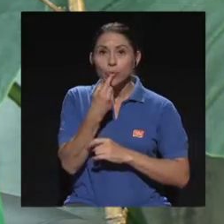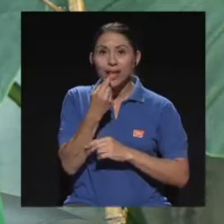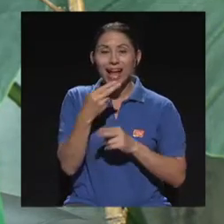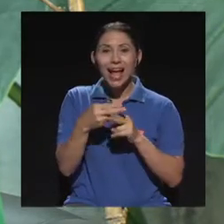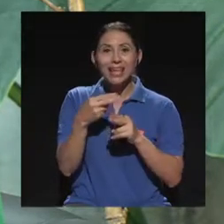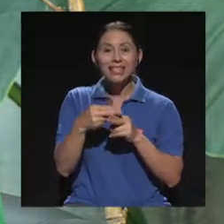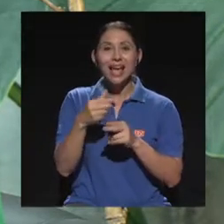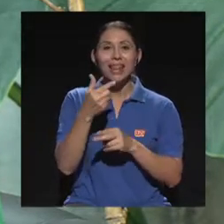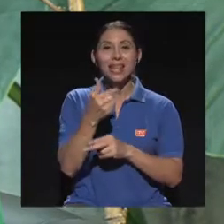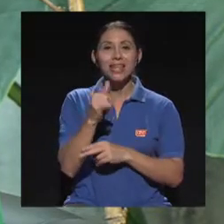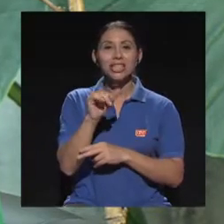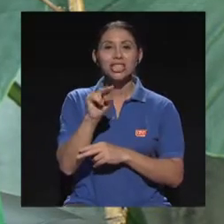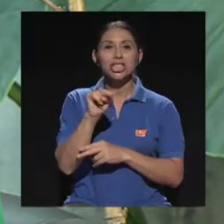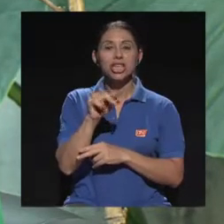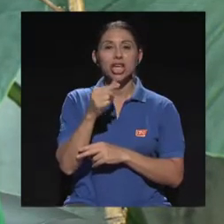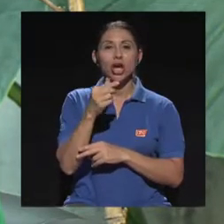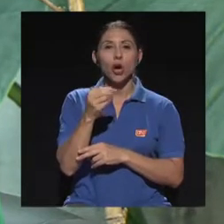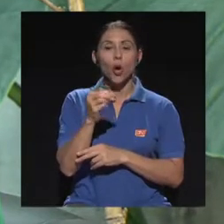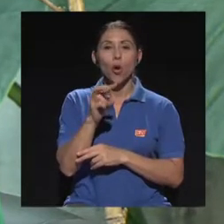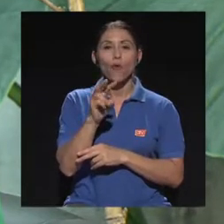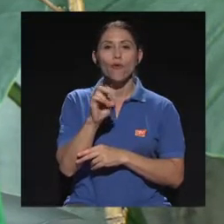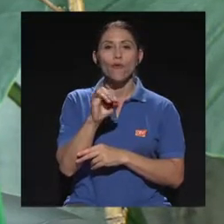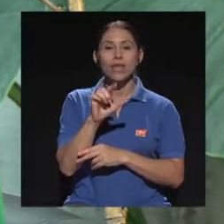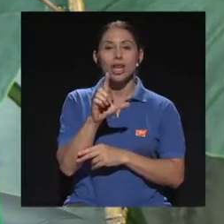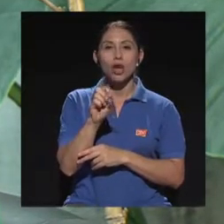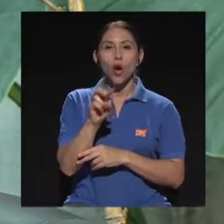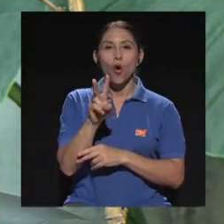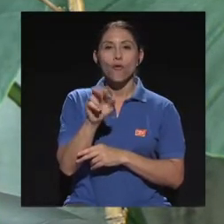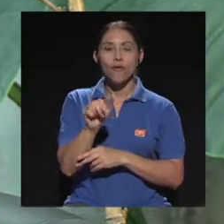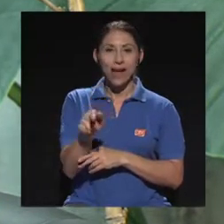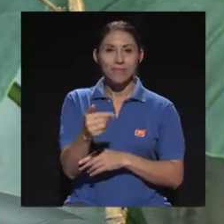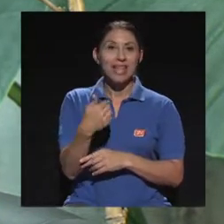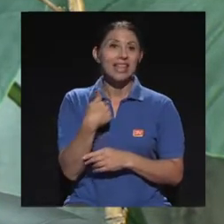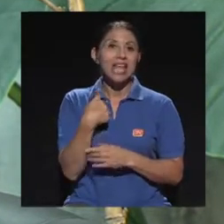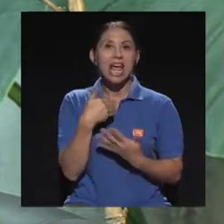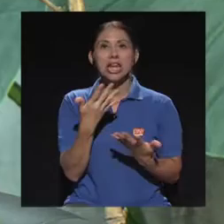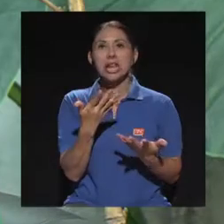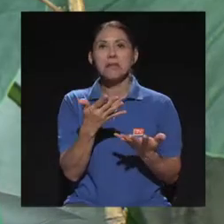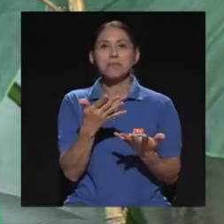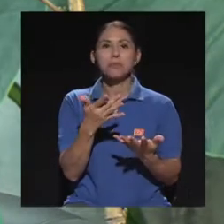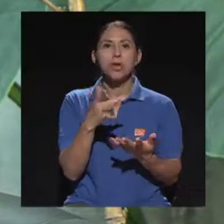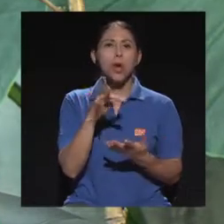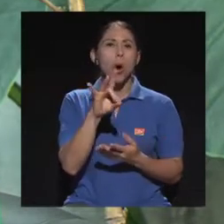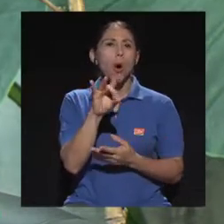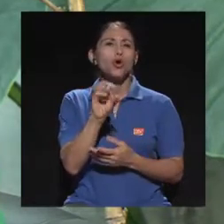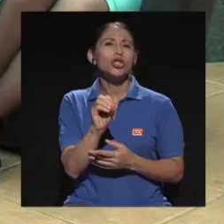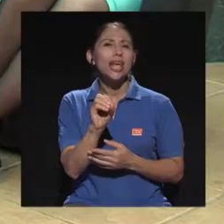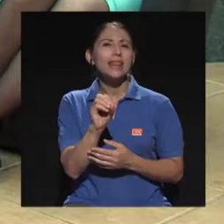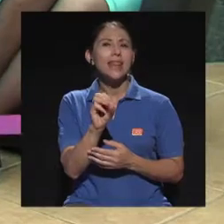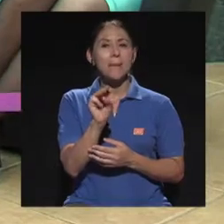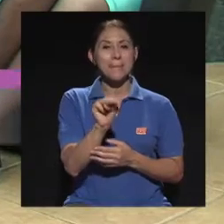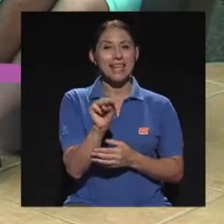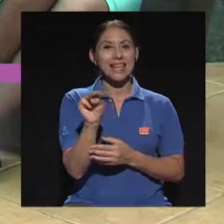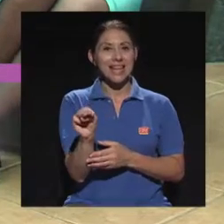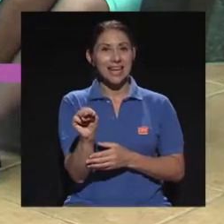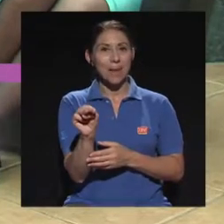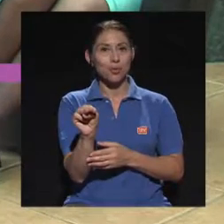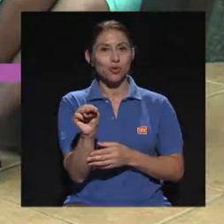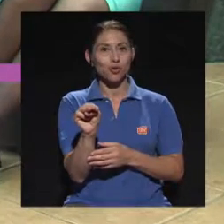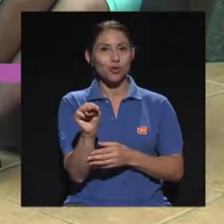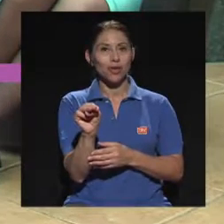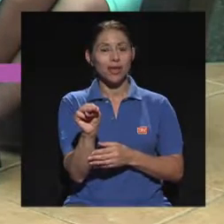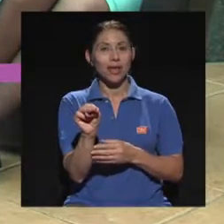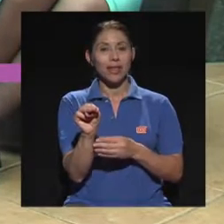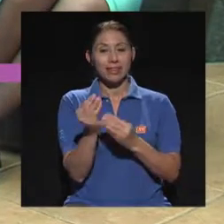tiene, no sé, voy a inventar, un 25%, un 80%, no, 80 milígramos del